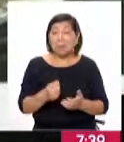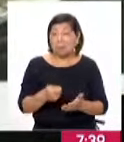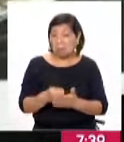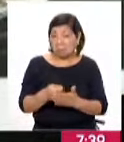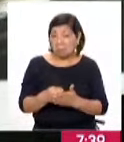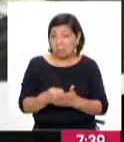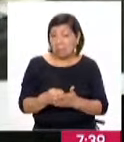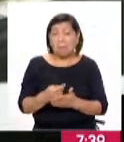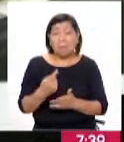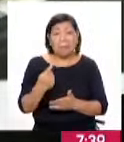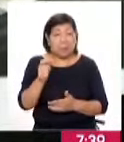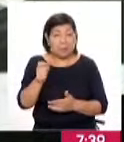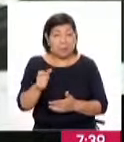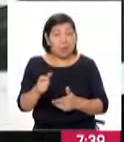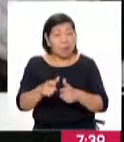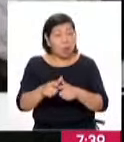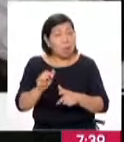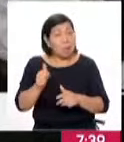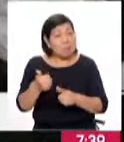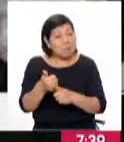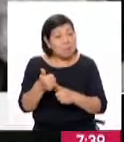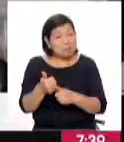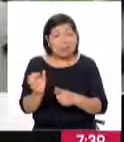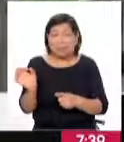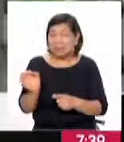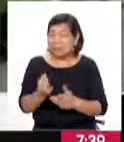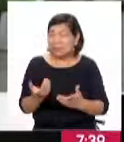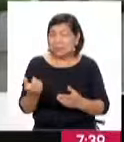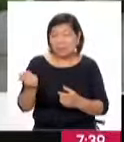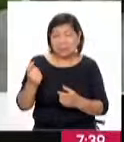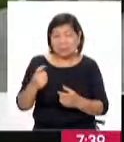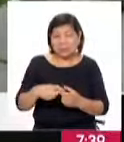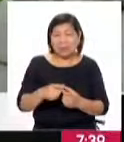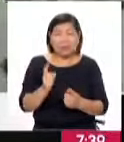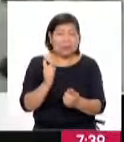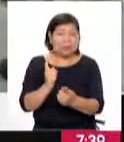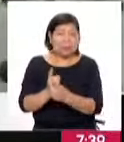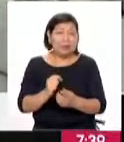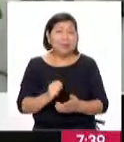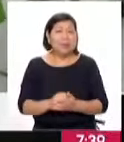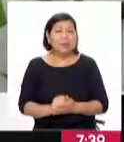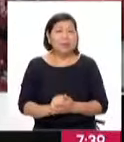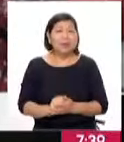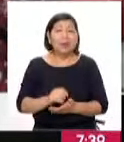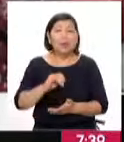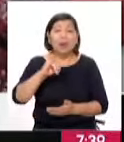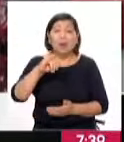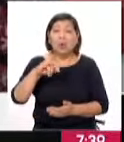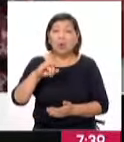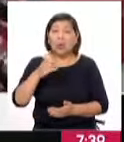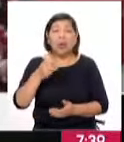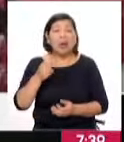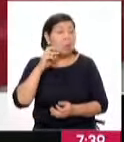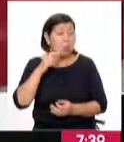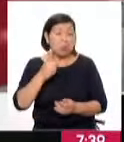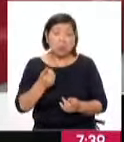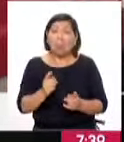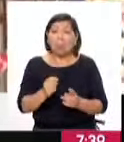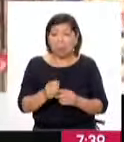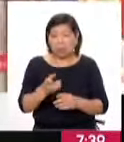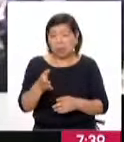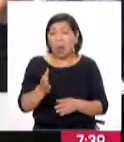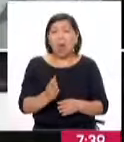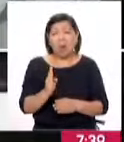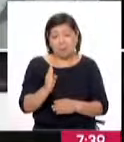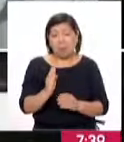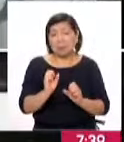atender a los beneficiarios de la localidad sin necesidad de que se personen a la agencia Juliaca y Puno. Ok,